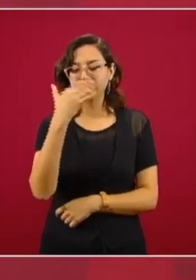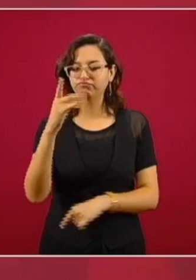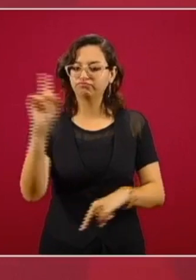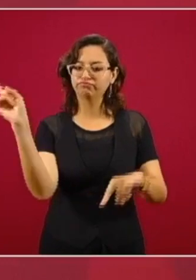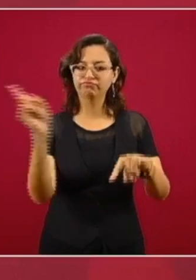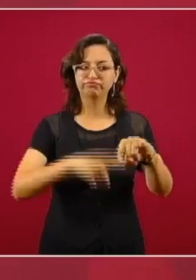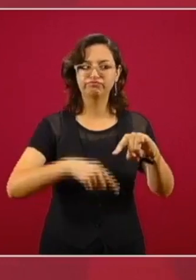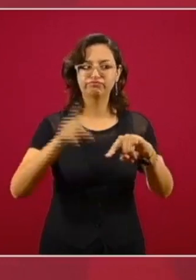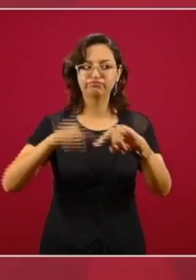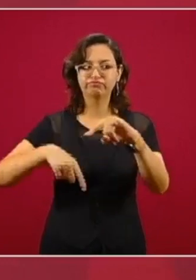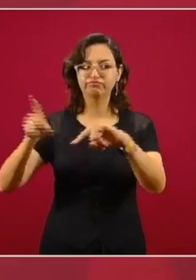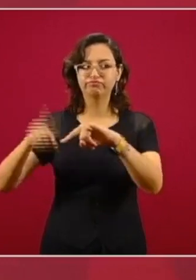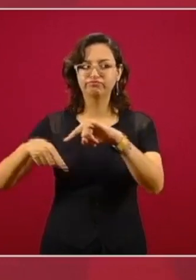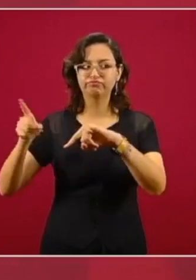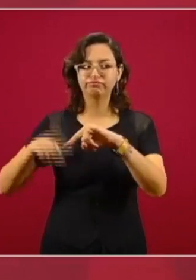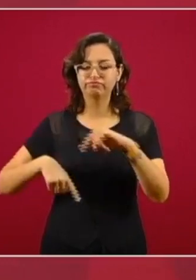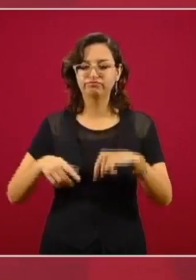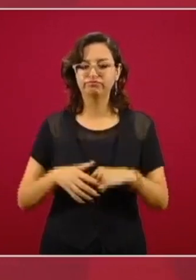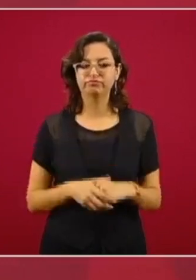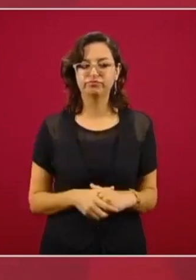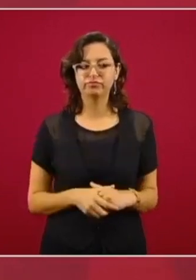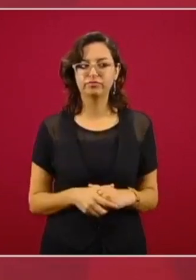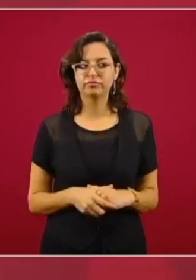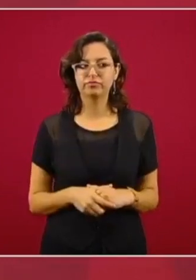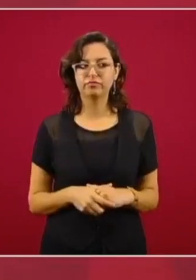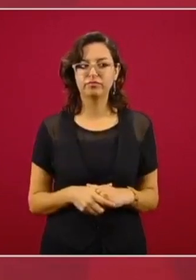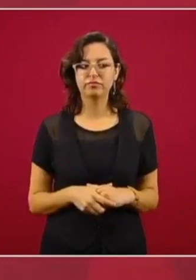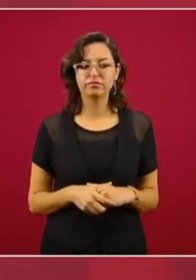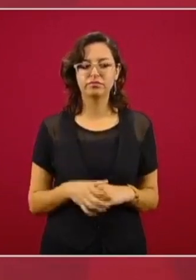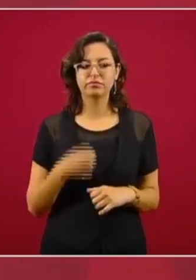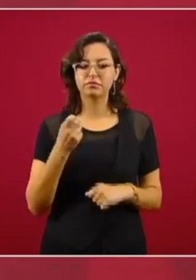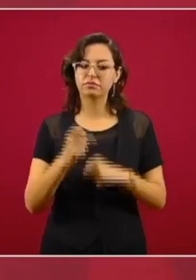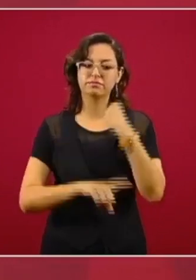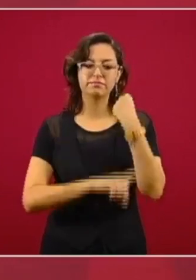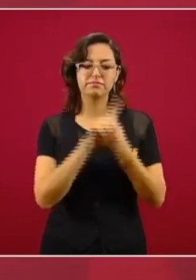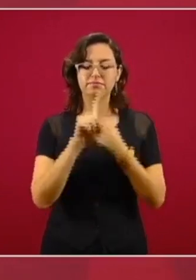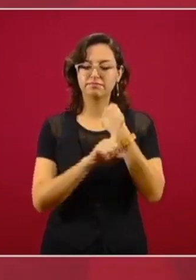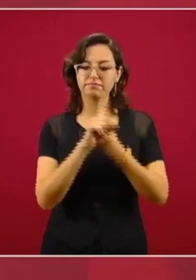que es el principal problema. Bueno,